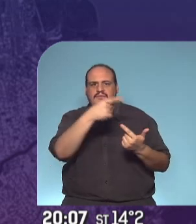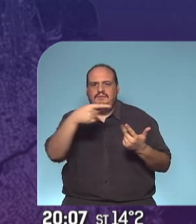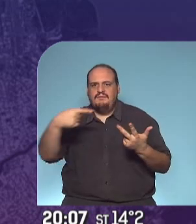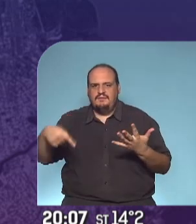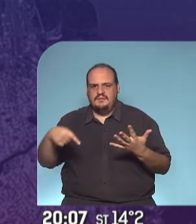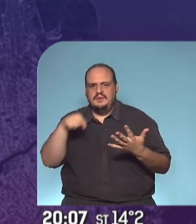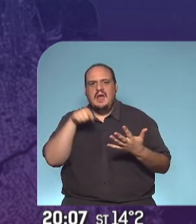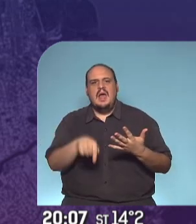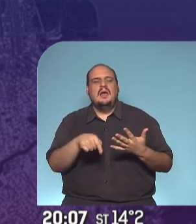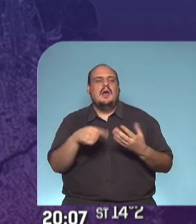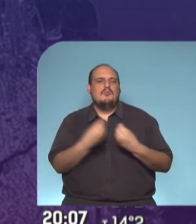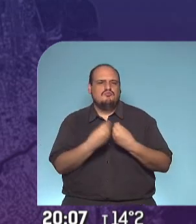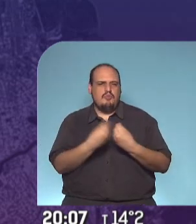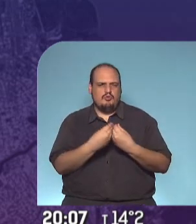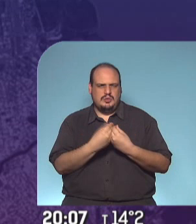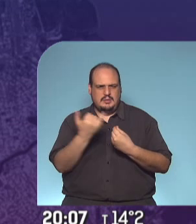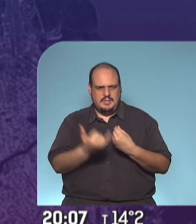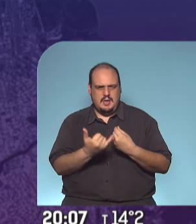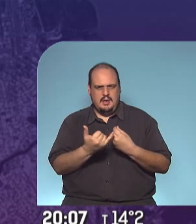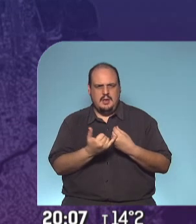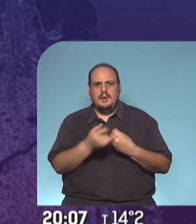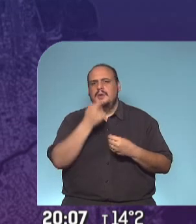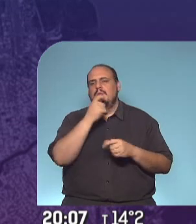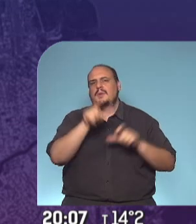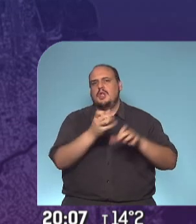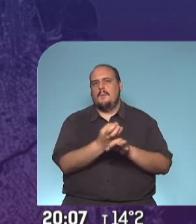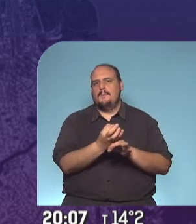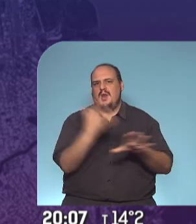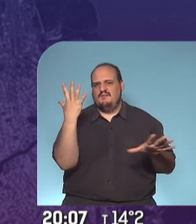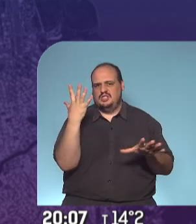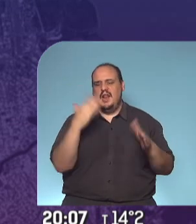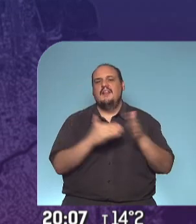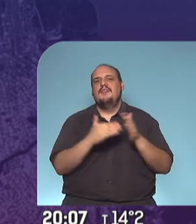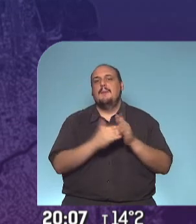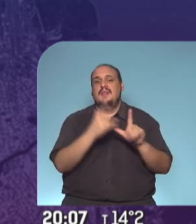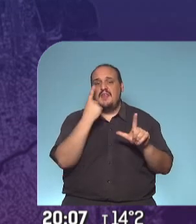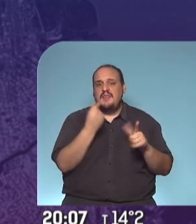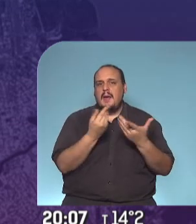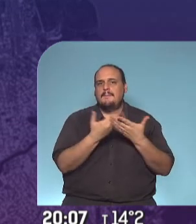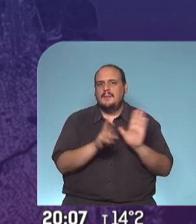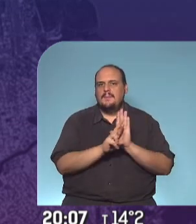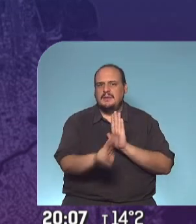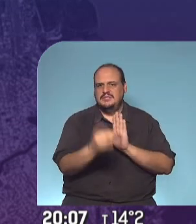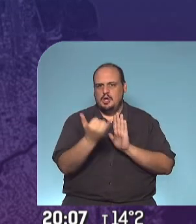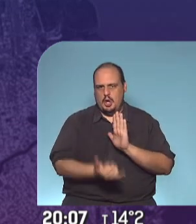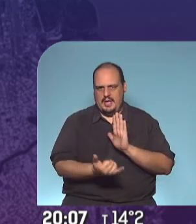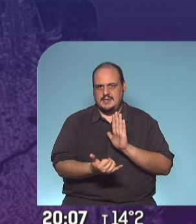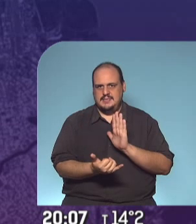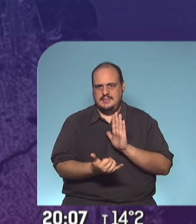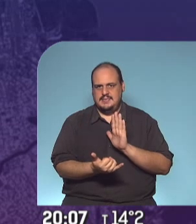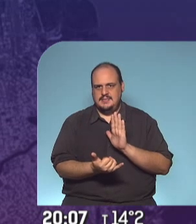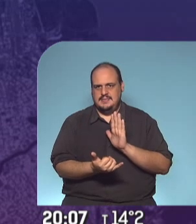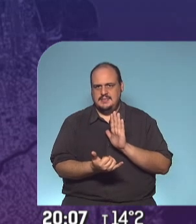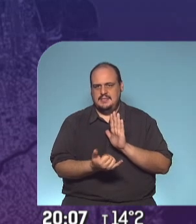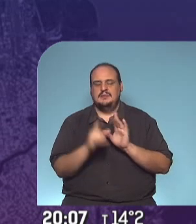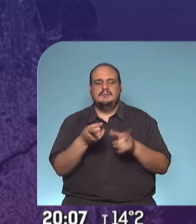incluyendo varias, ¿no? Sí, exacto. Pero, por ejemplo, profesionales, dependerá el día para saber qué tipo de acción, qué